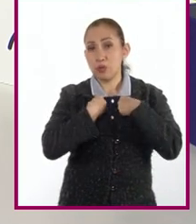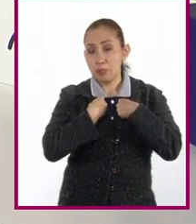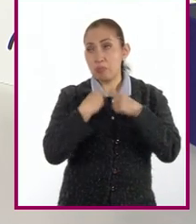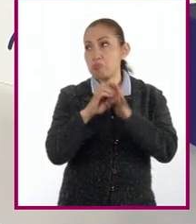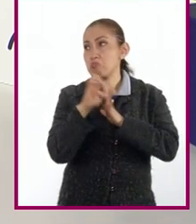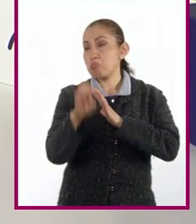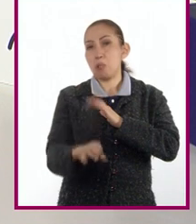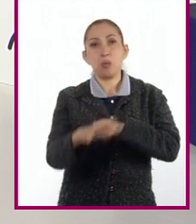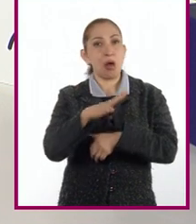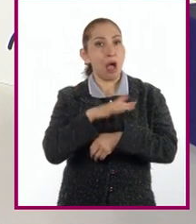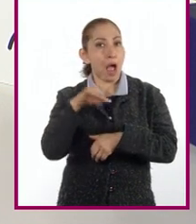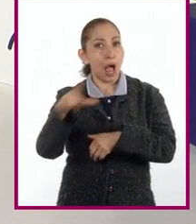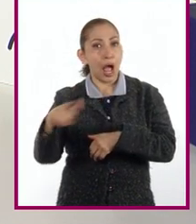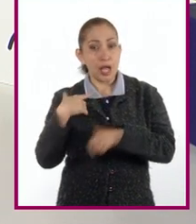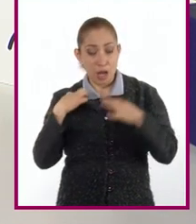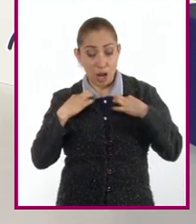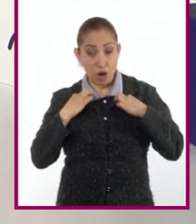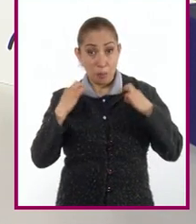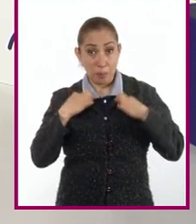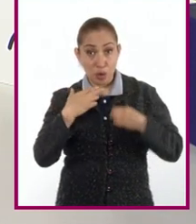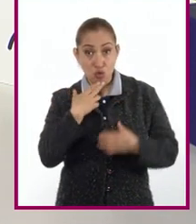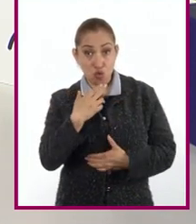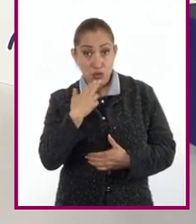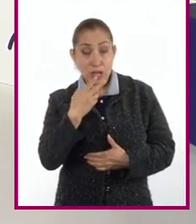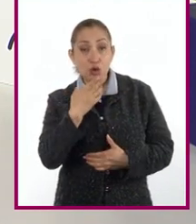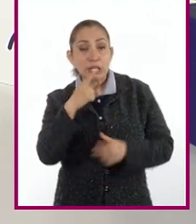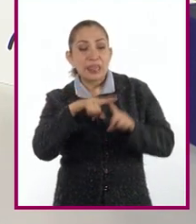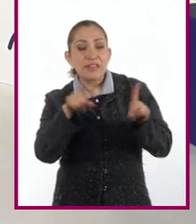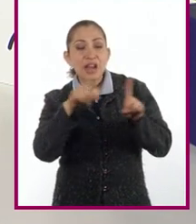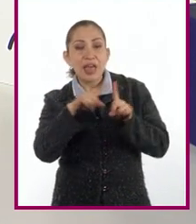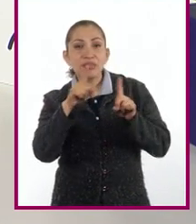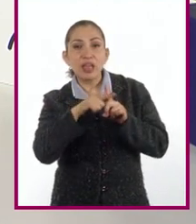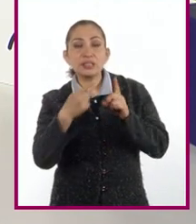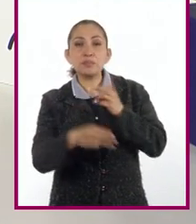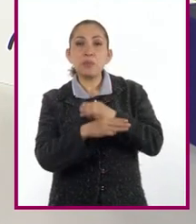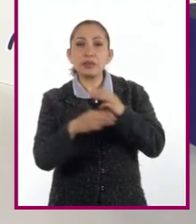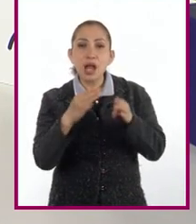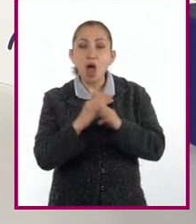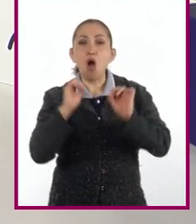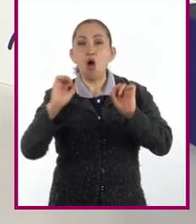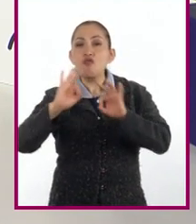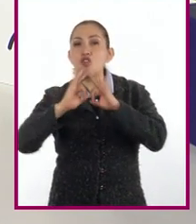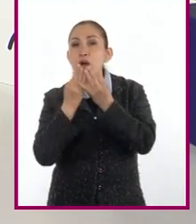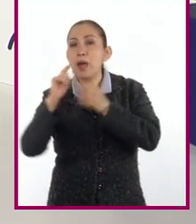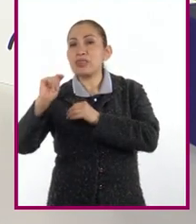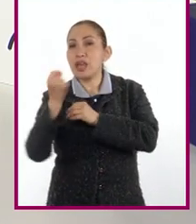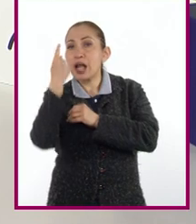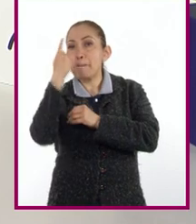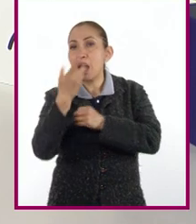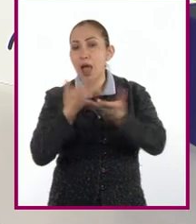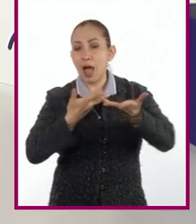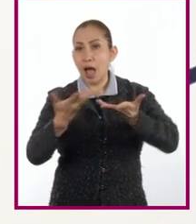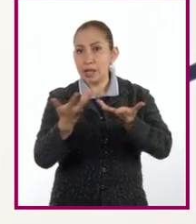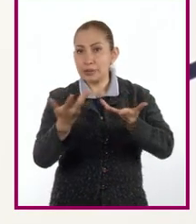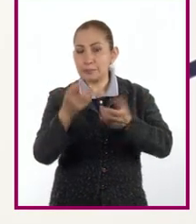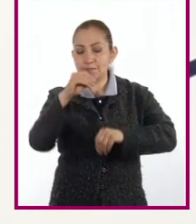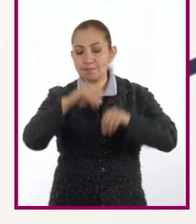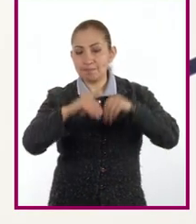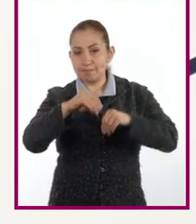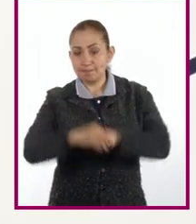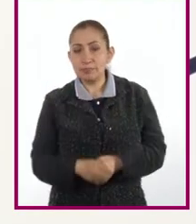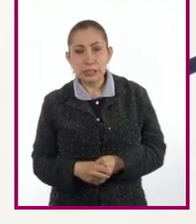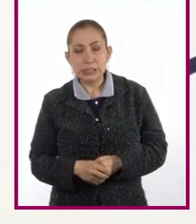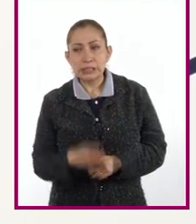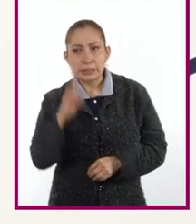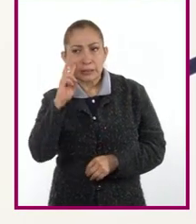Por ejemplo, en las prendas que usamos, se emplean distintos insumos y técnicas para elaborarlas. La